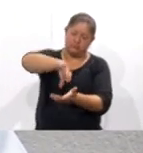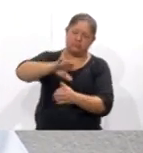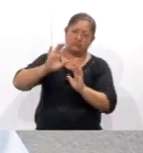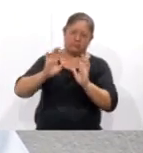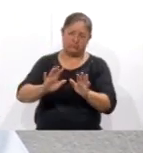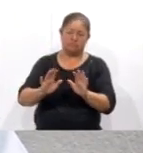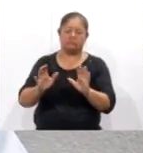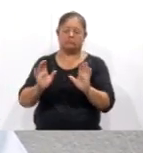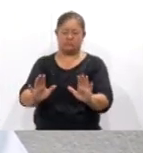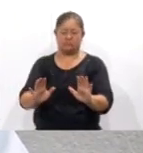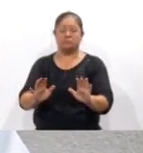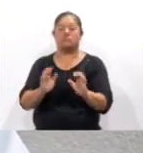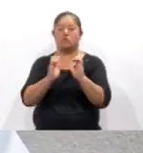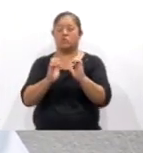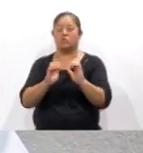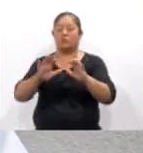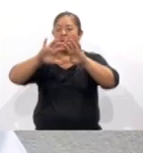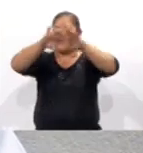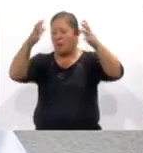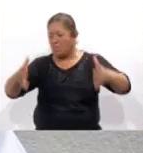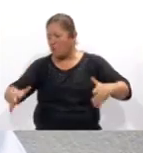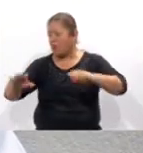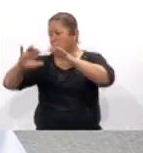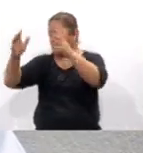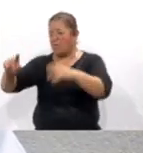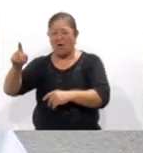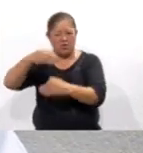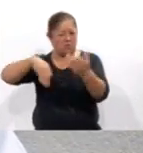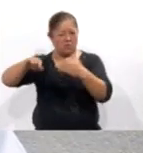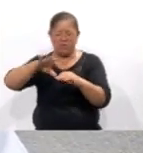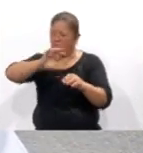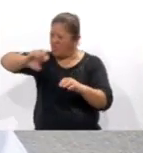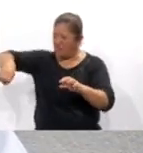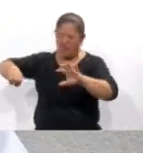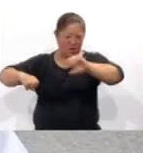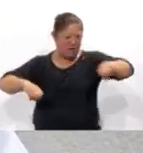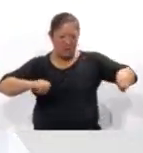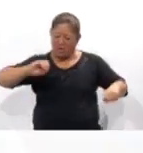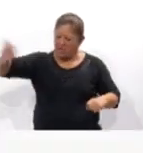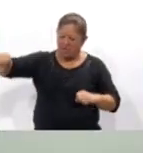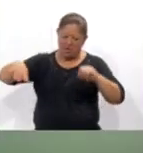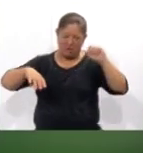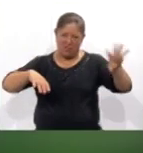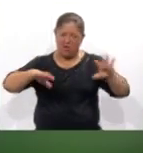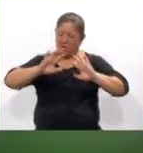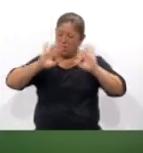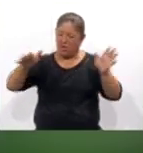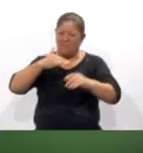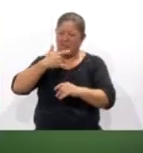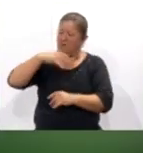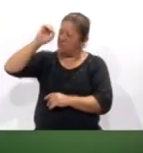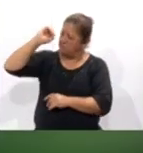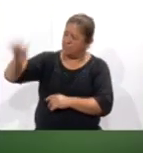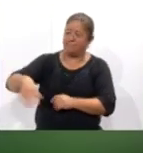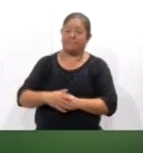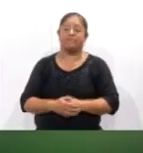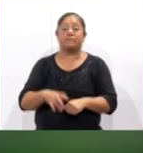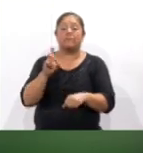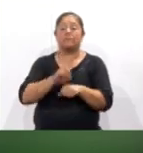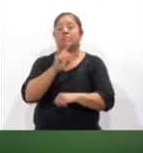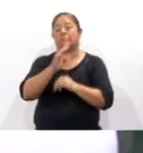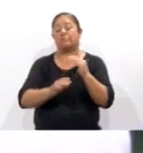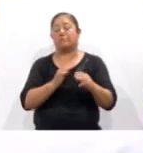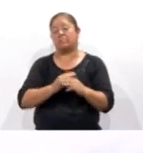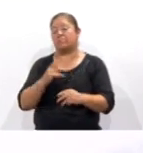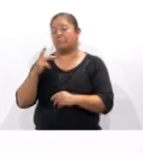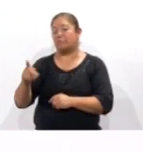domicilio, llantas, recipientes que puedan contener agua, que voltearlos, tirarlos. El Día Mundial del Paludismo fue instaurado